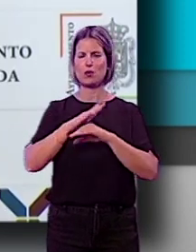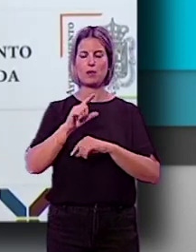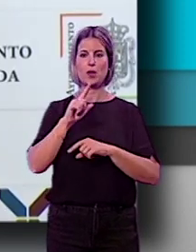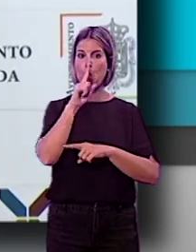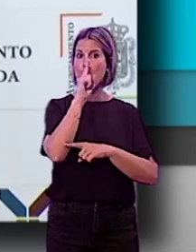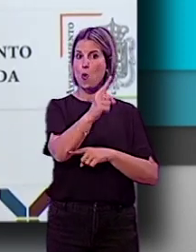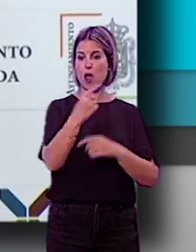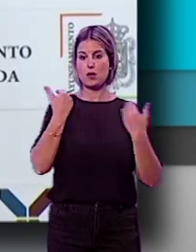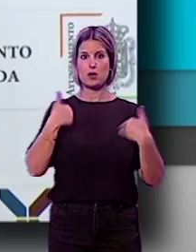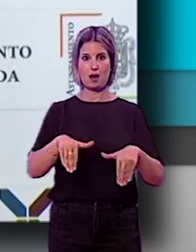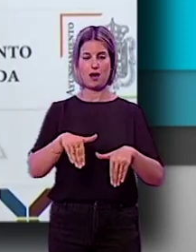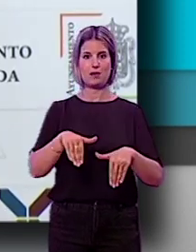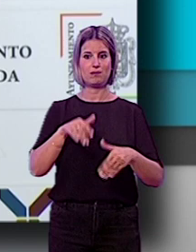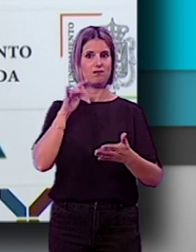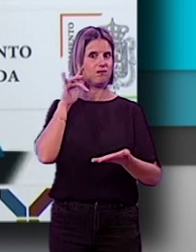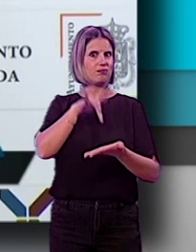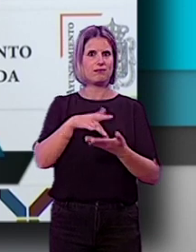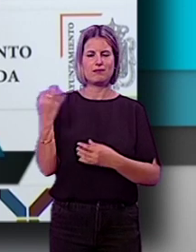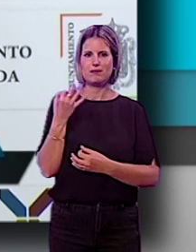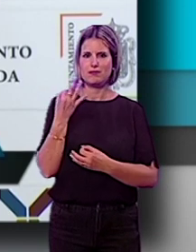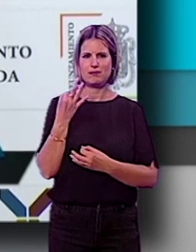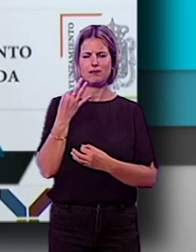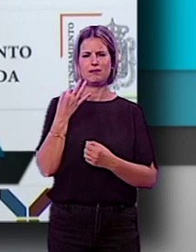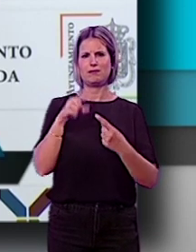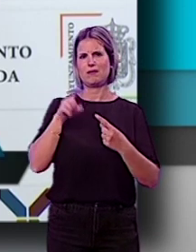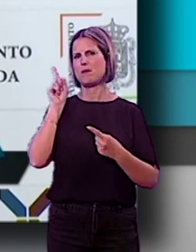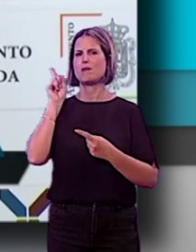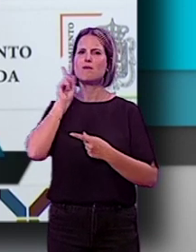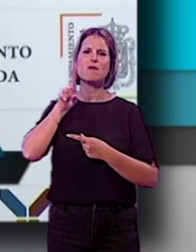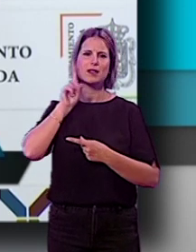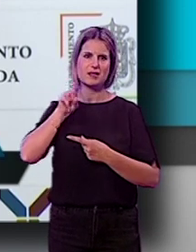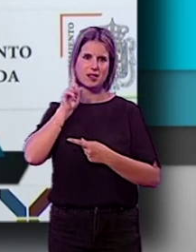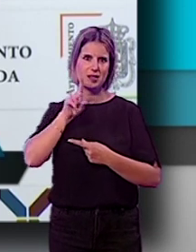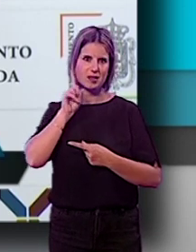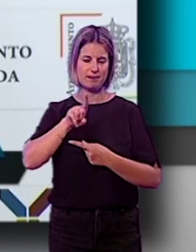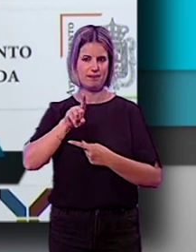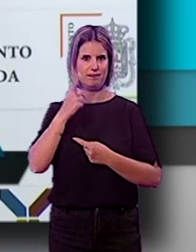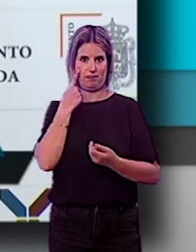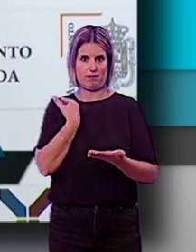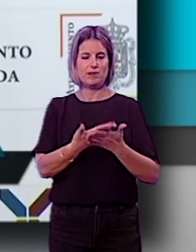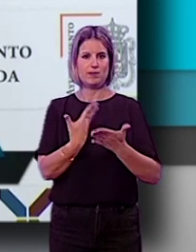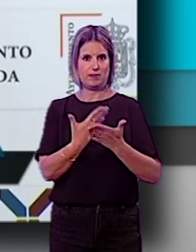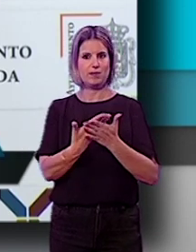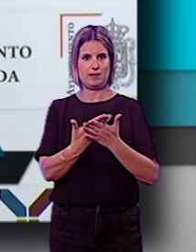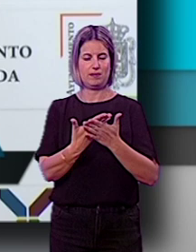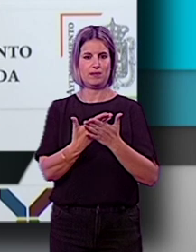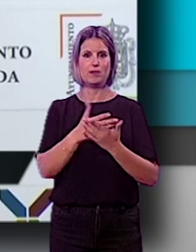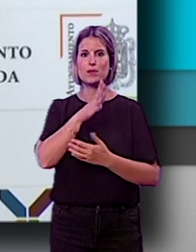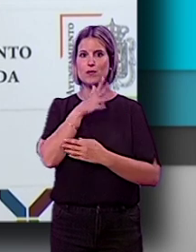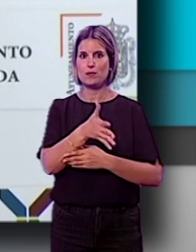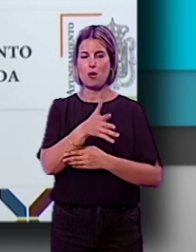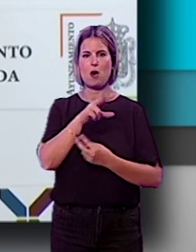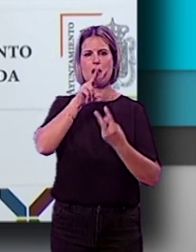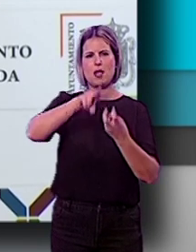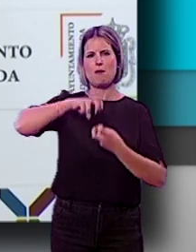primer año marcado por las mentiras que se demuestra en ese incremento de